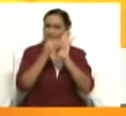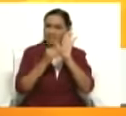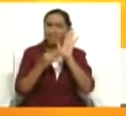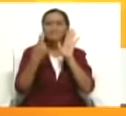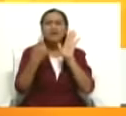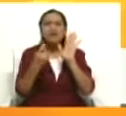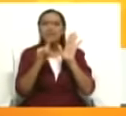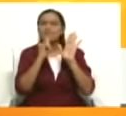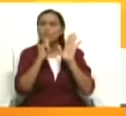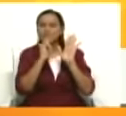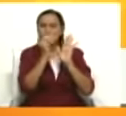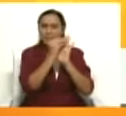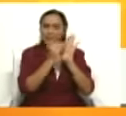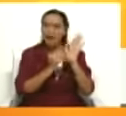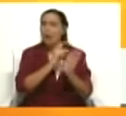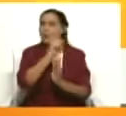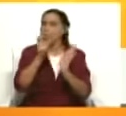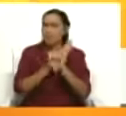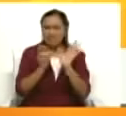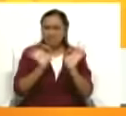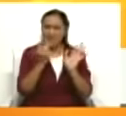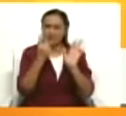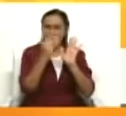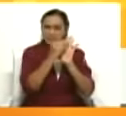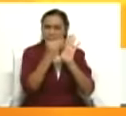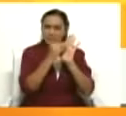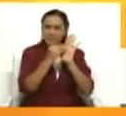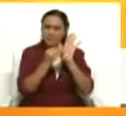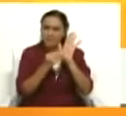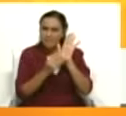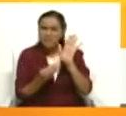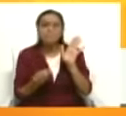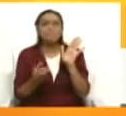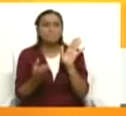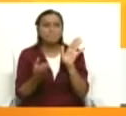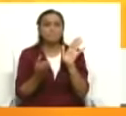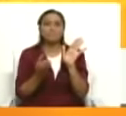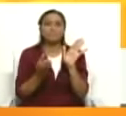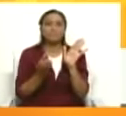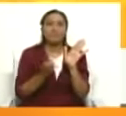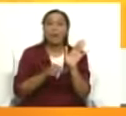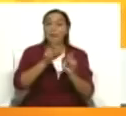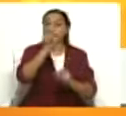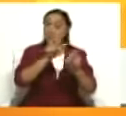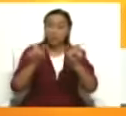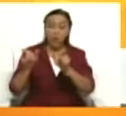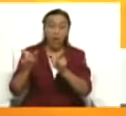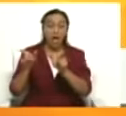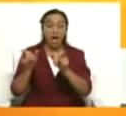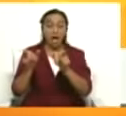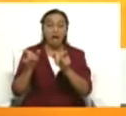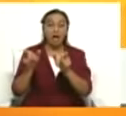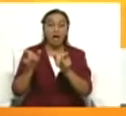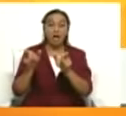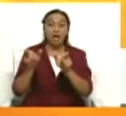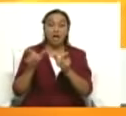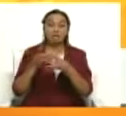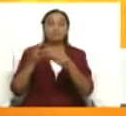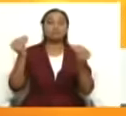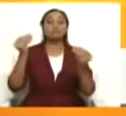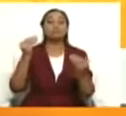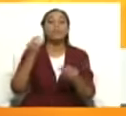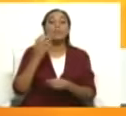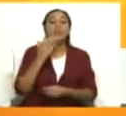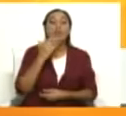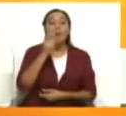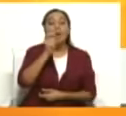darte dos ejemplos muy claros, personas señalaban como personas desaparecidas a Antonio Ledesma, que se la